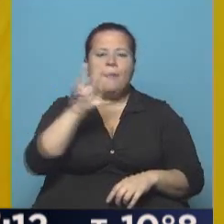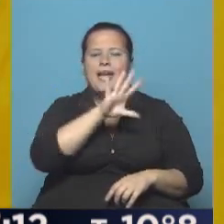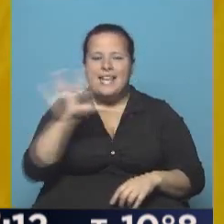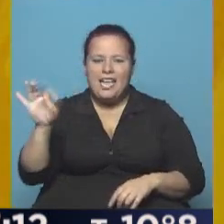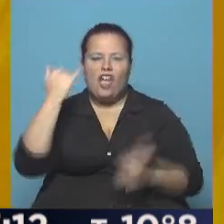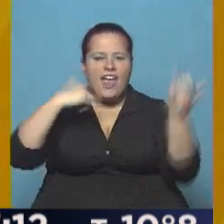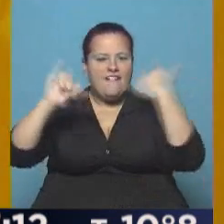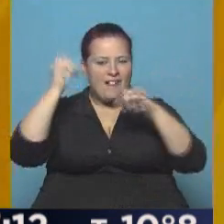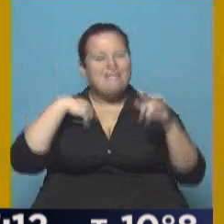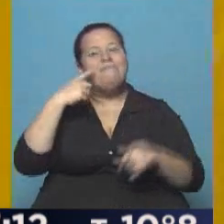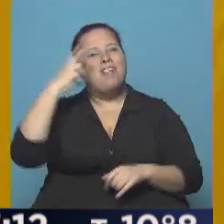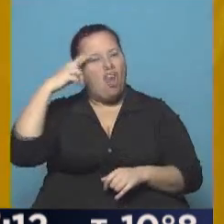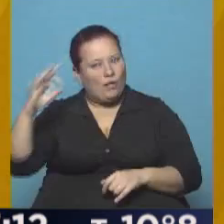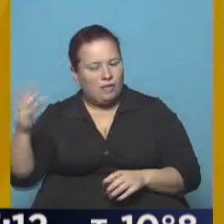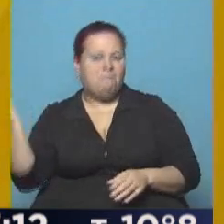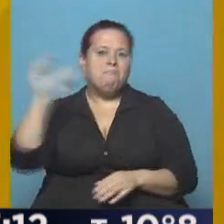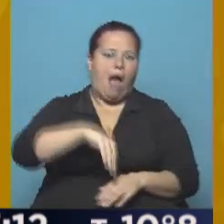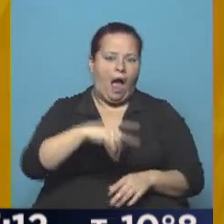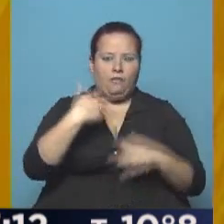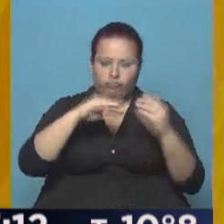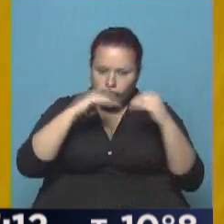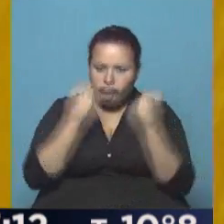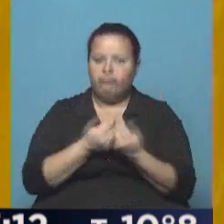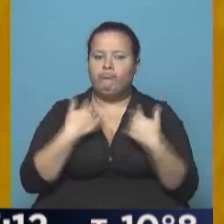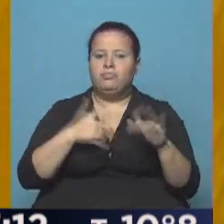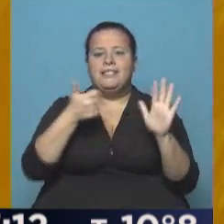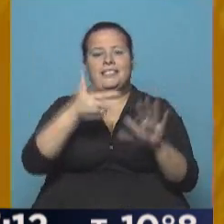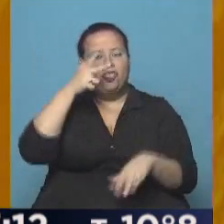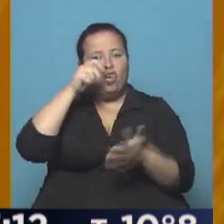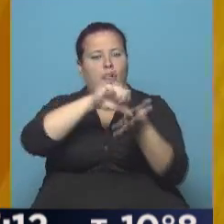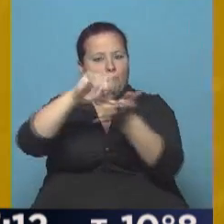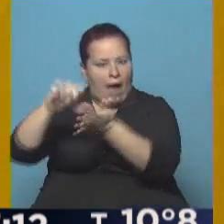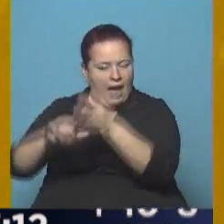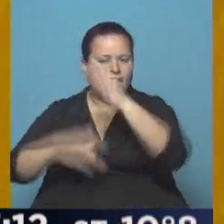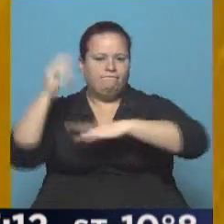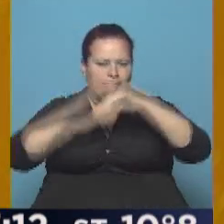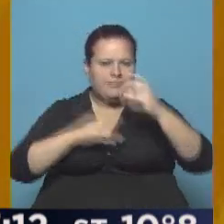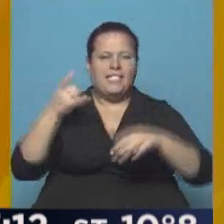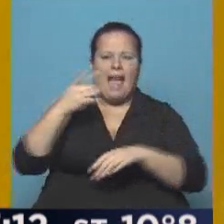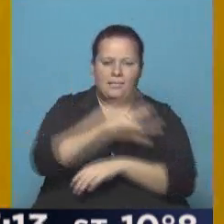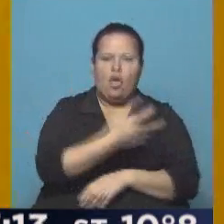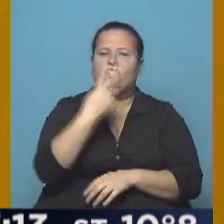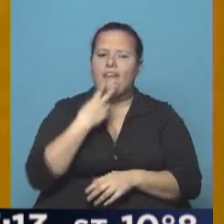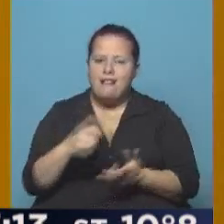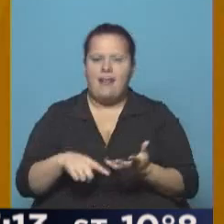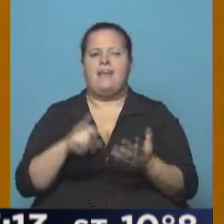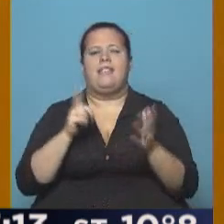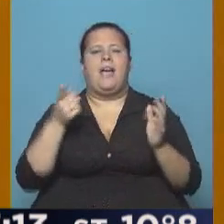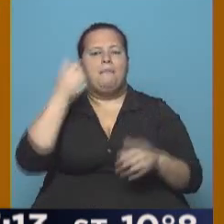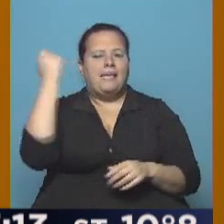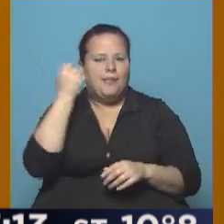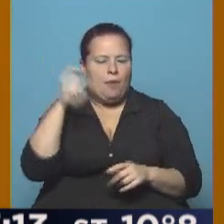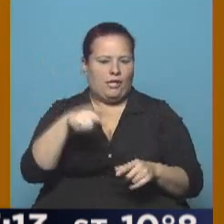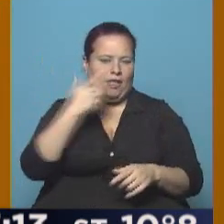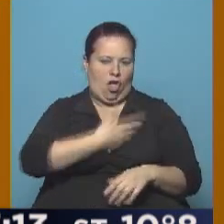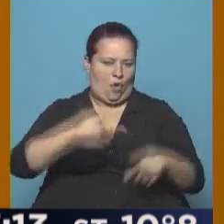inversores, decíamos 1.900, se sumaron otros más, de 68 países, infraestructura, transporte, energía, las principales